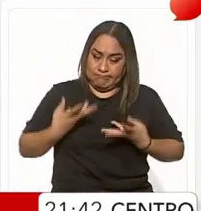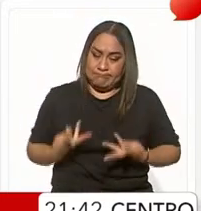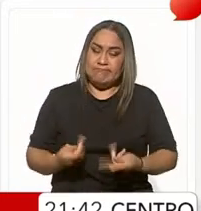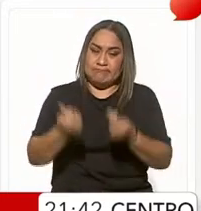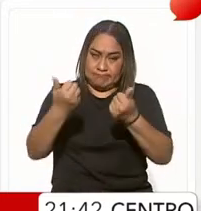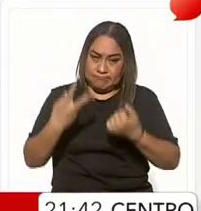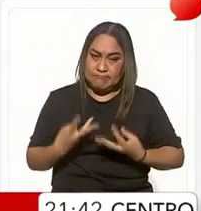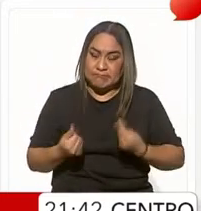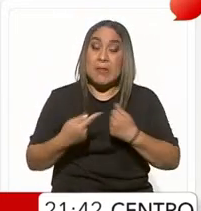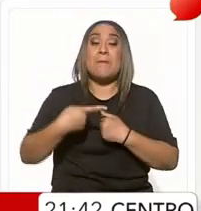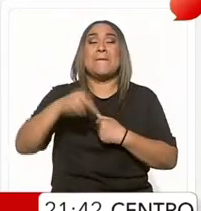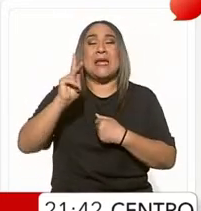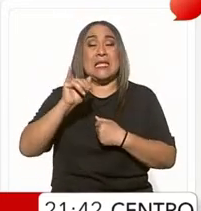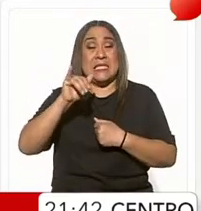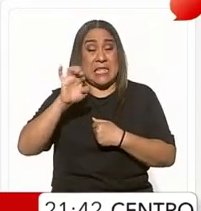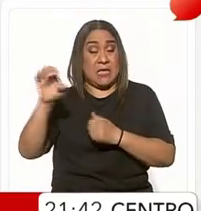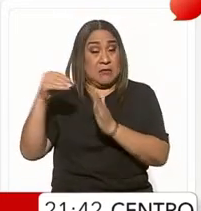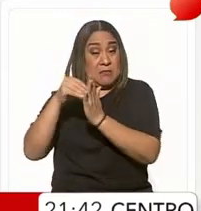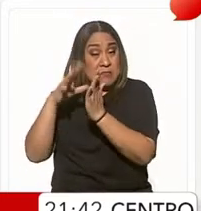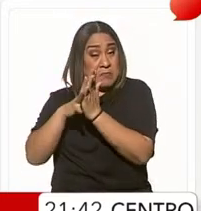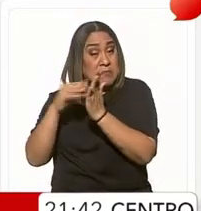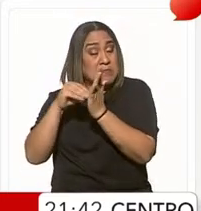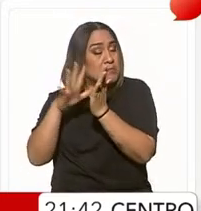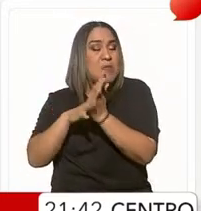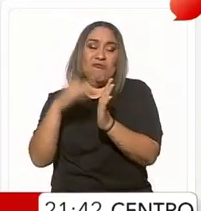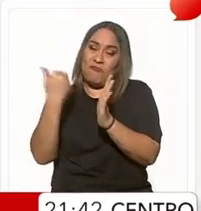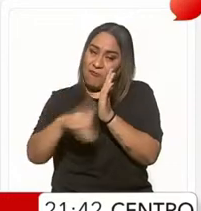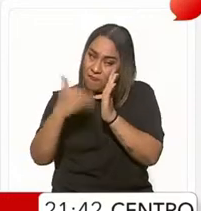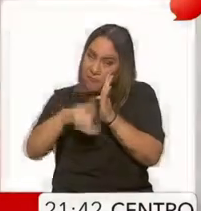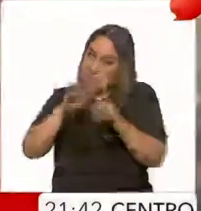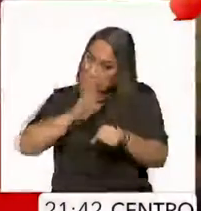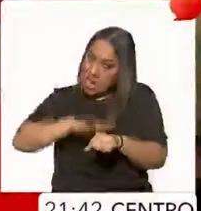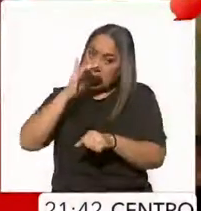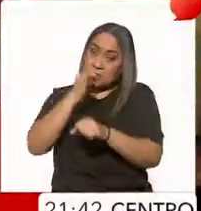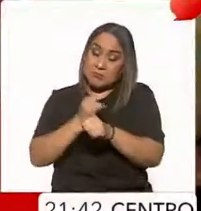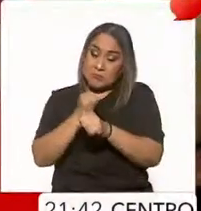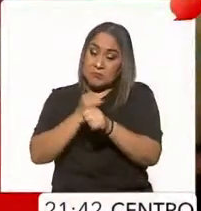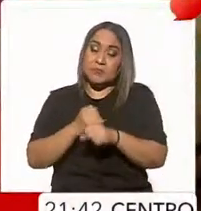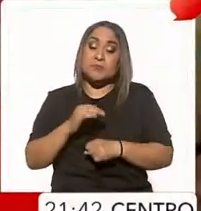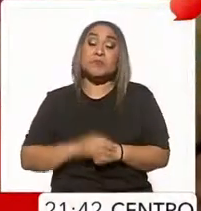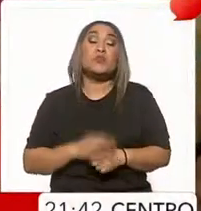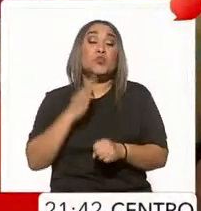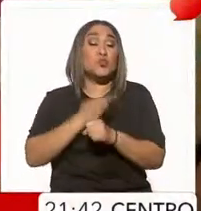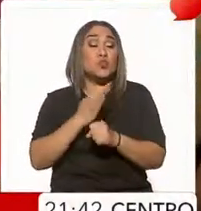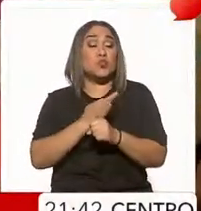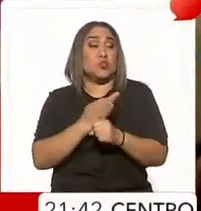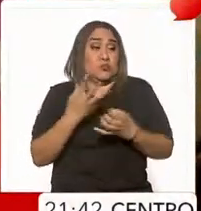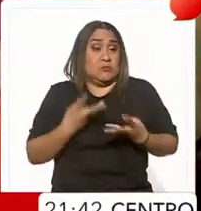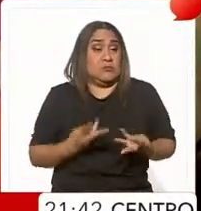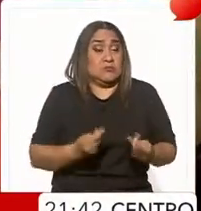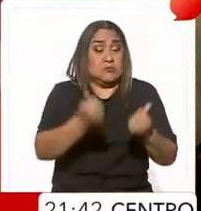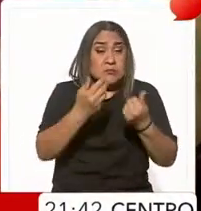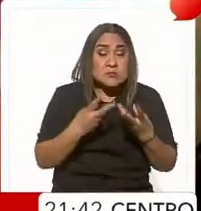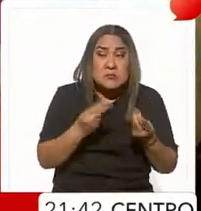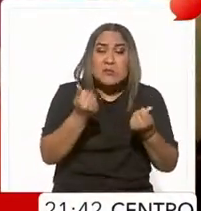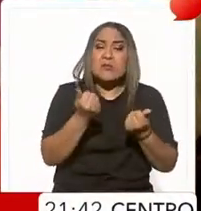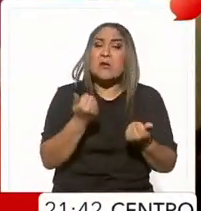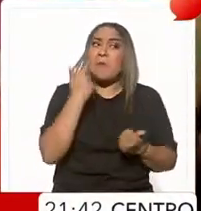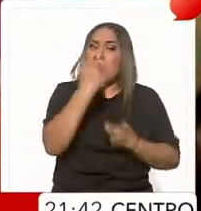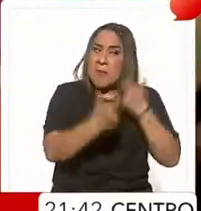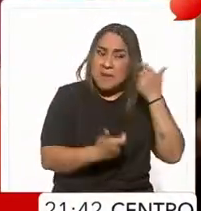aseguró que los datos del INE están sesgados. ¿Qué más ha gastado en campaña? Pero luego me dicen que no hago campaña.